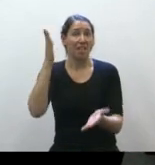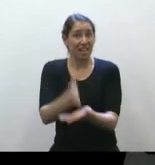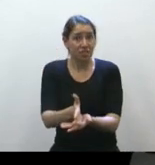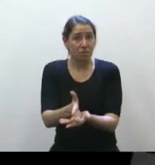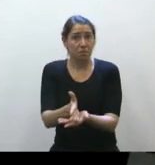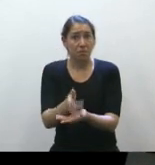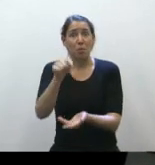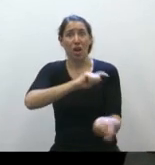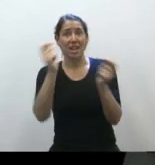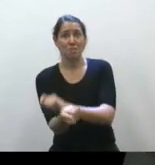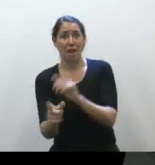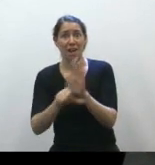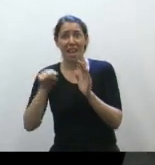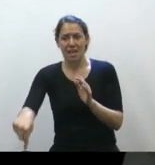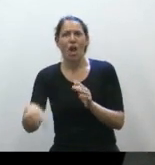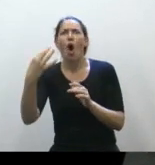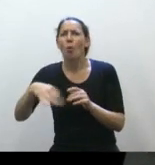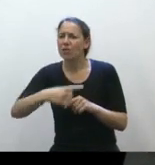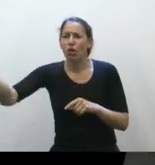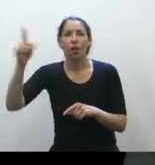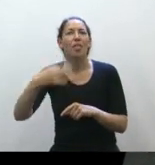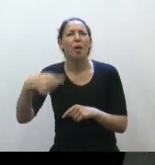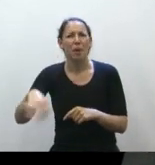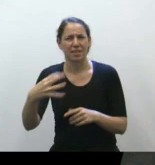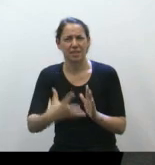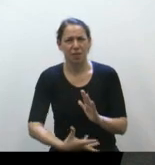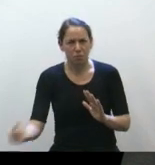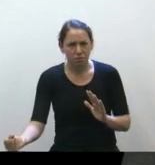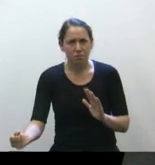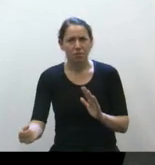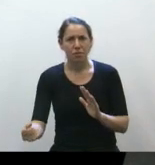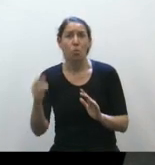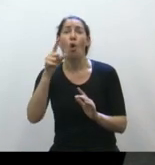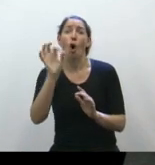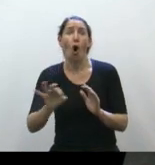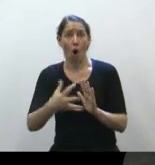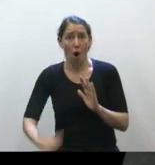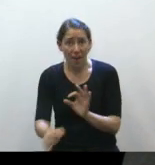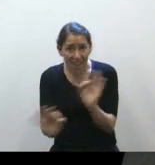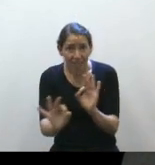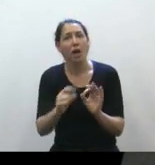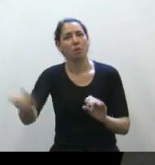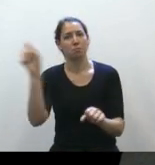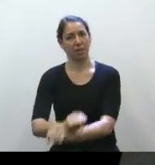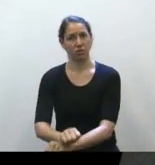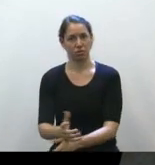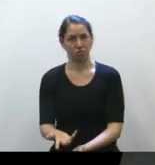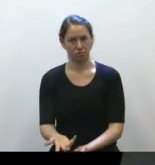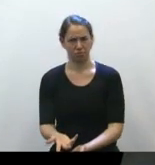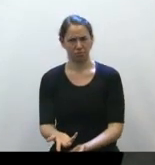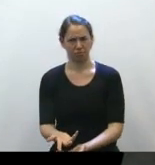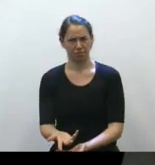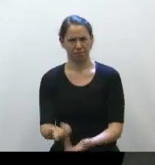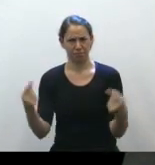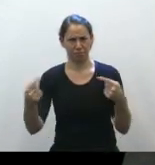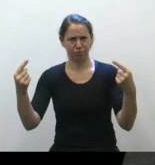la ley dice, es obligatorio para usted hacerlo, porque si no lo meto preso. Eso dice lo que votaron los diputados. Un poco